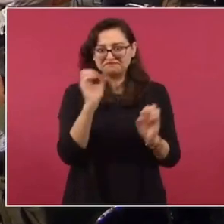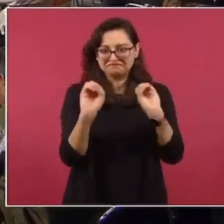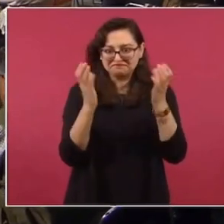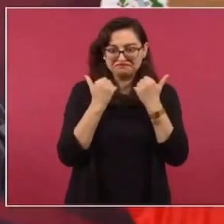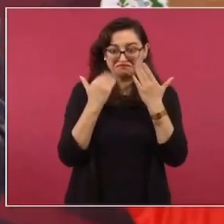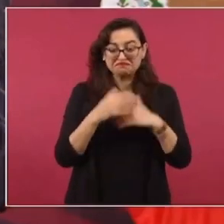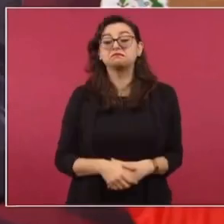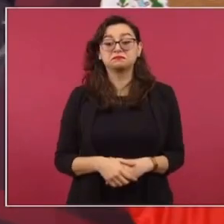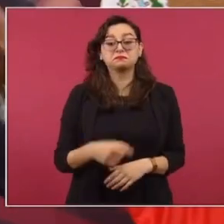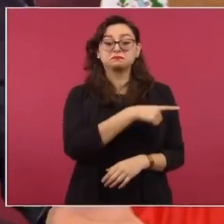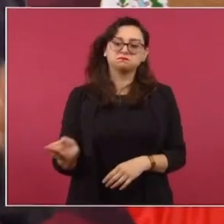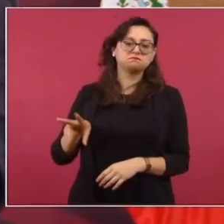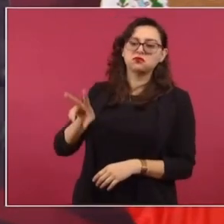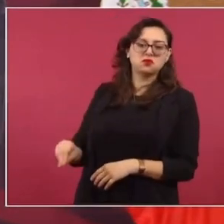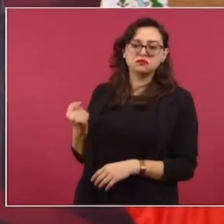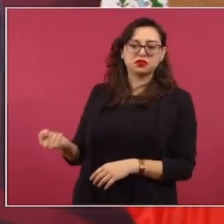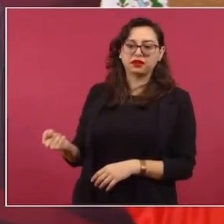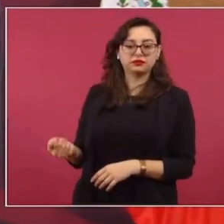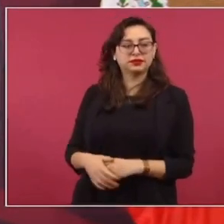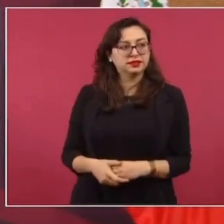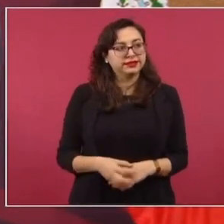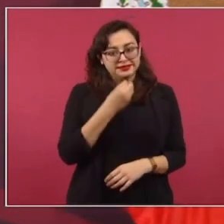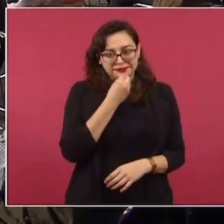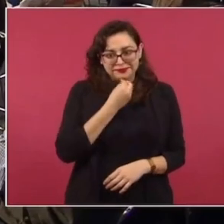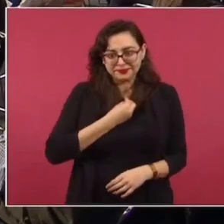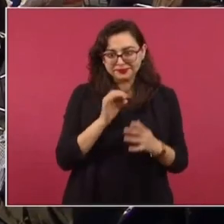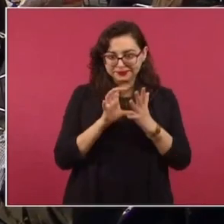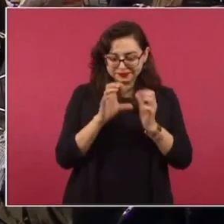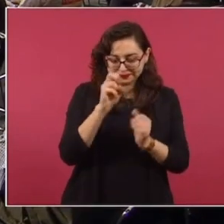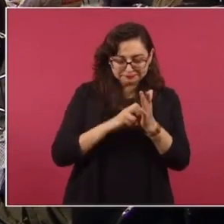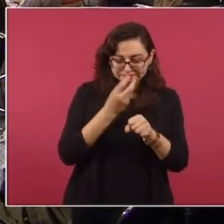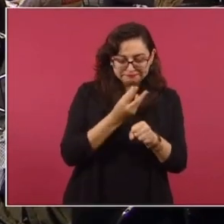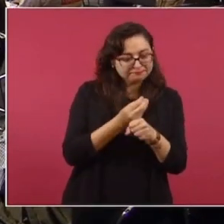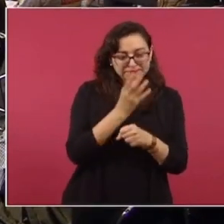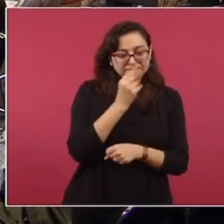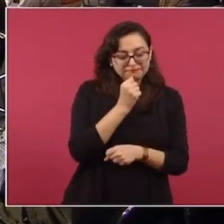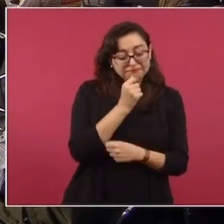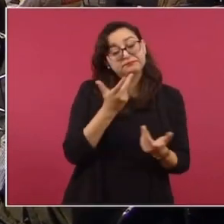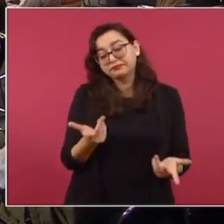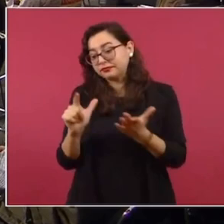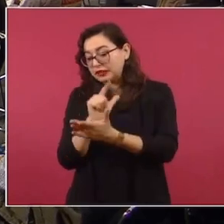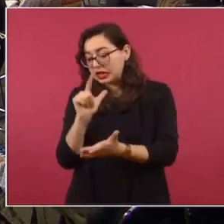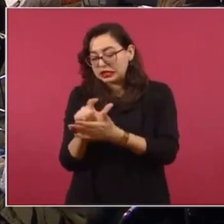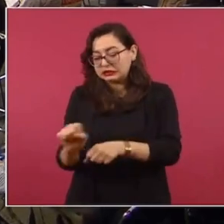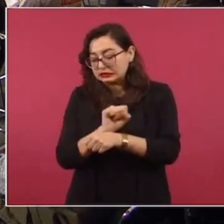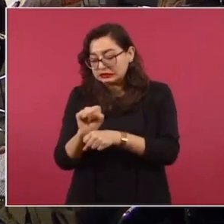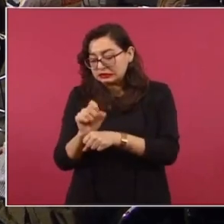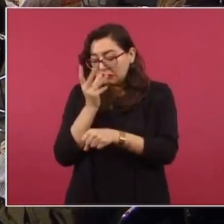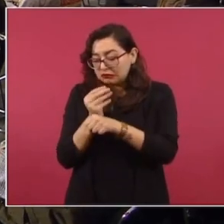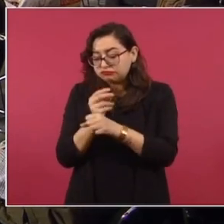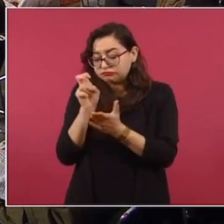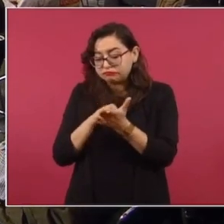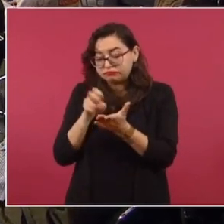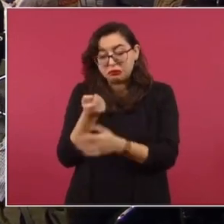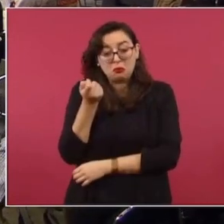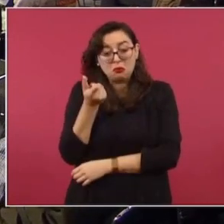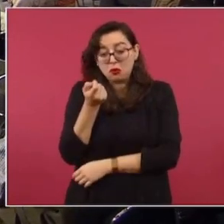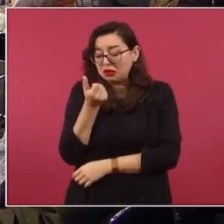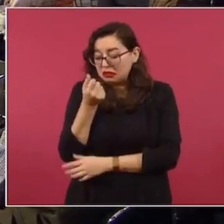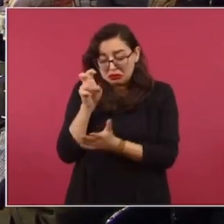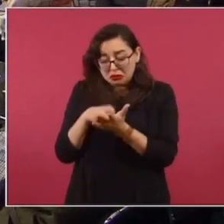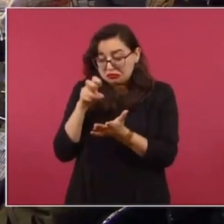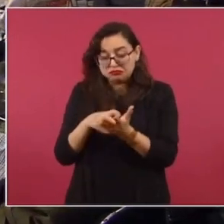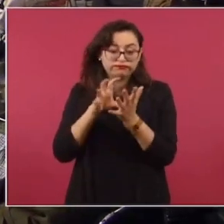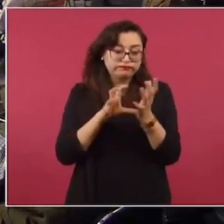Entonces ya eso no se pudo. Entonces quedó nada más la posibilidad de una reforma legal muy acotada porque no se puede ir en contra